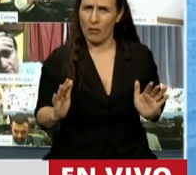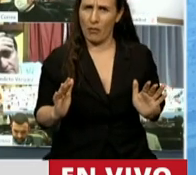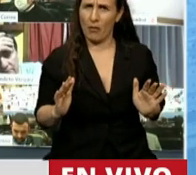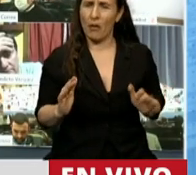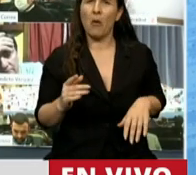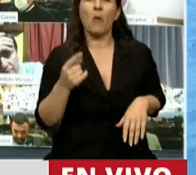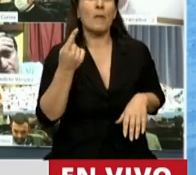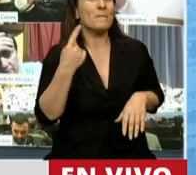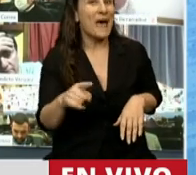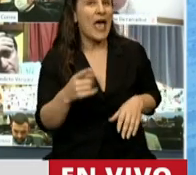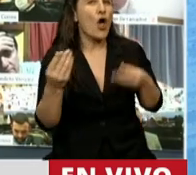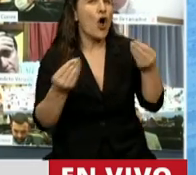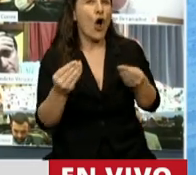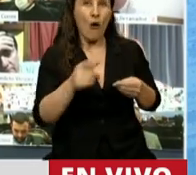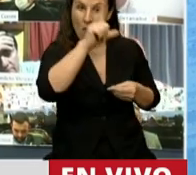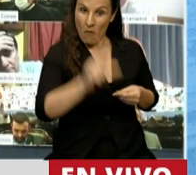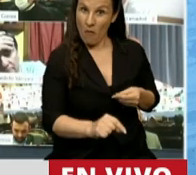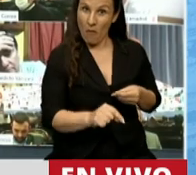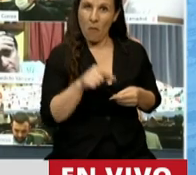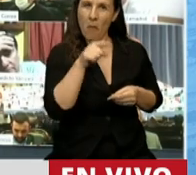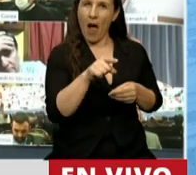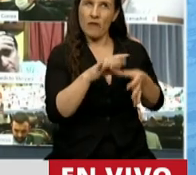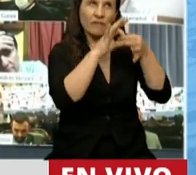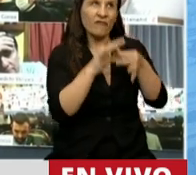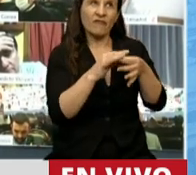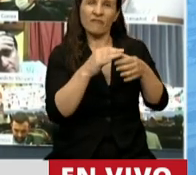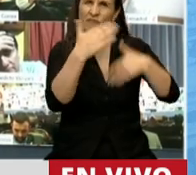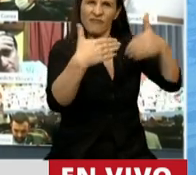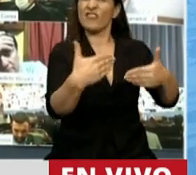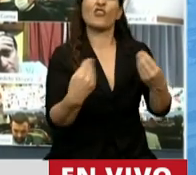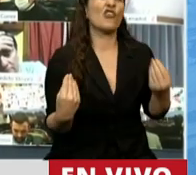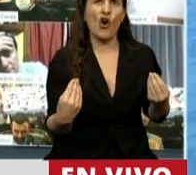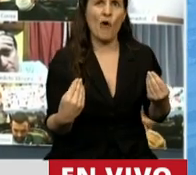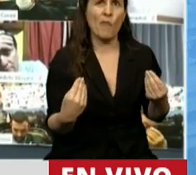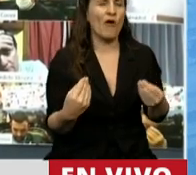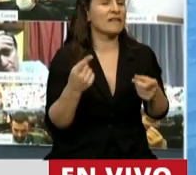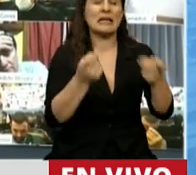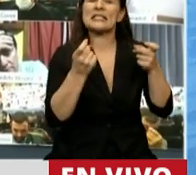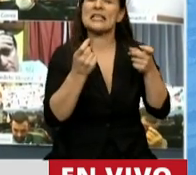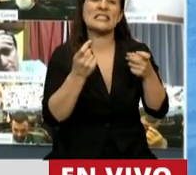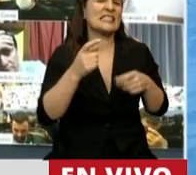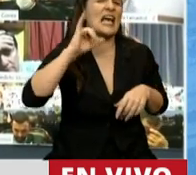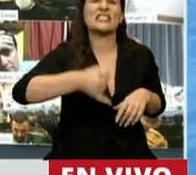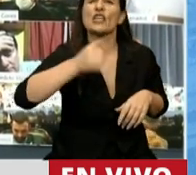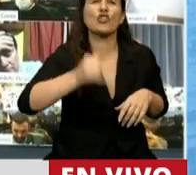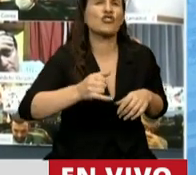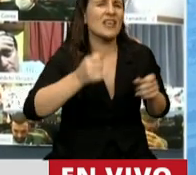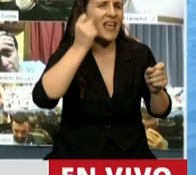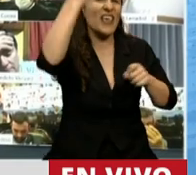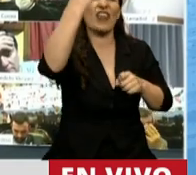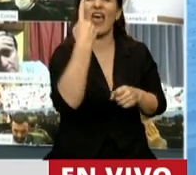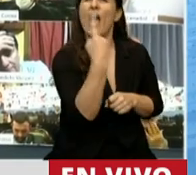concepto de nación que se desarrolle sobre la base de los criterios unívocos de una sola idea